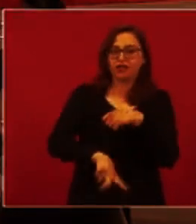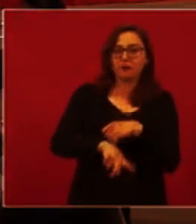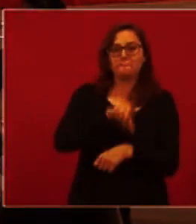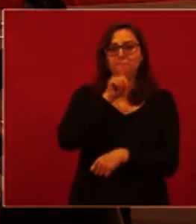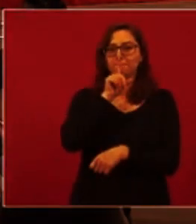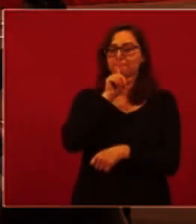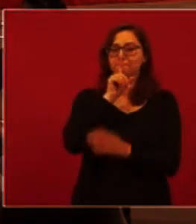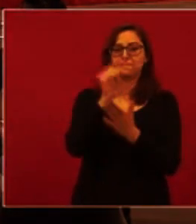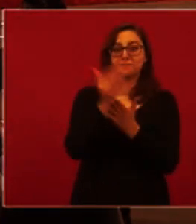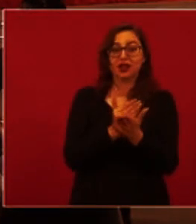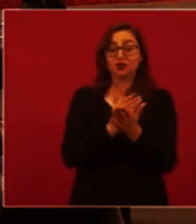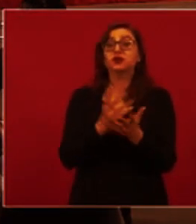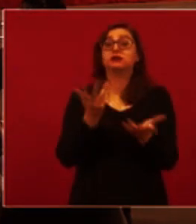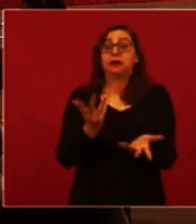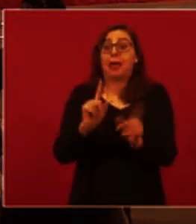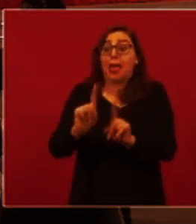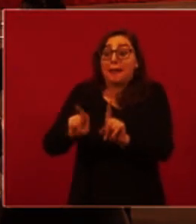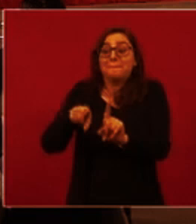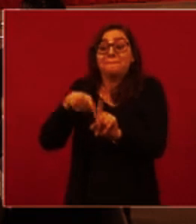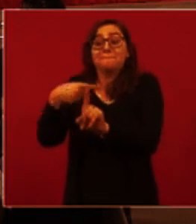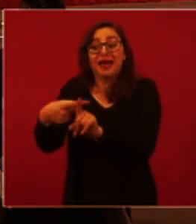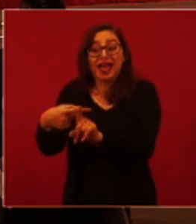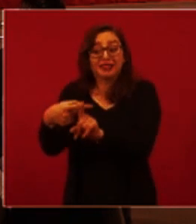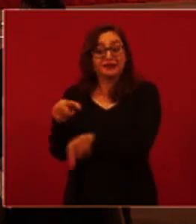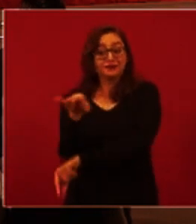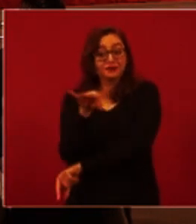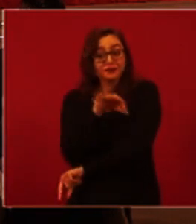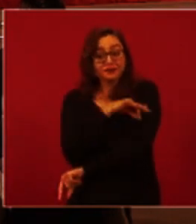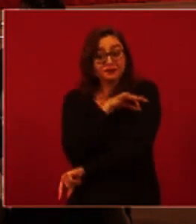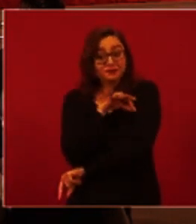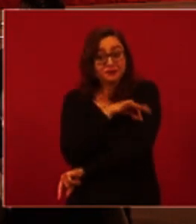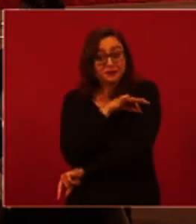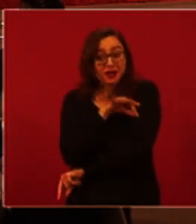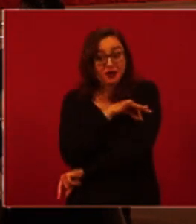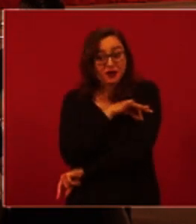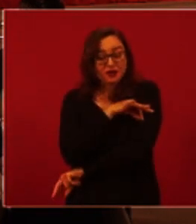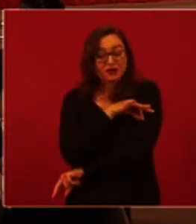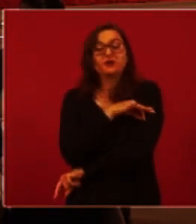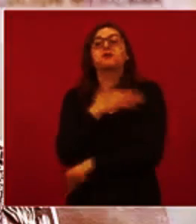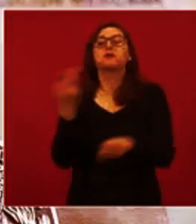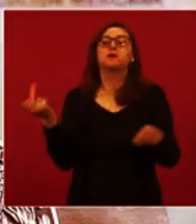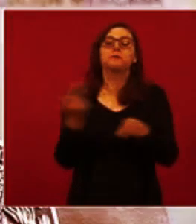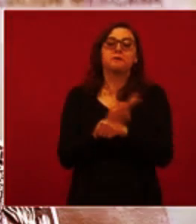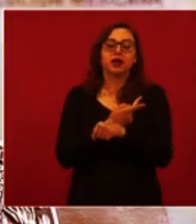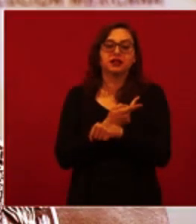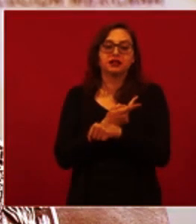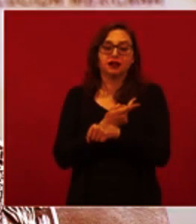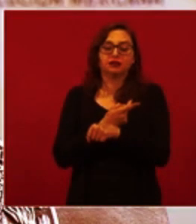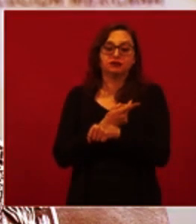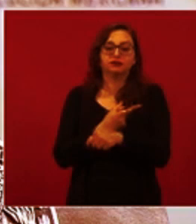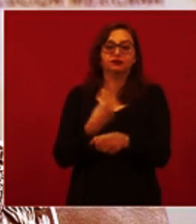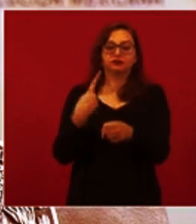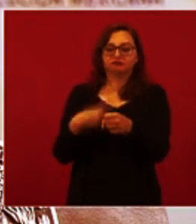estos se suman la vacunación, también ya se ha descrito que hay patrones de comportamiento de la enfermedad COVID